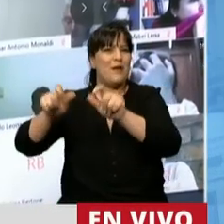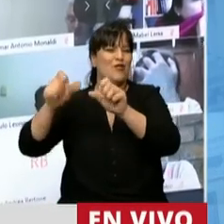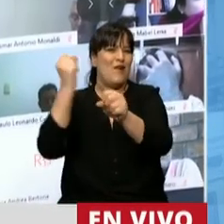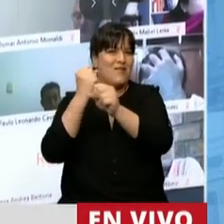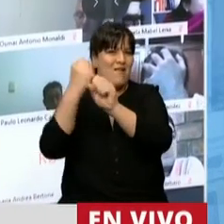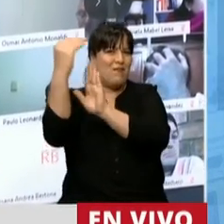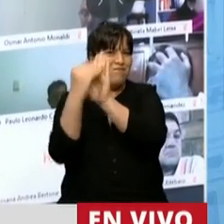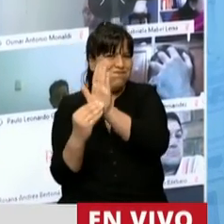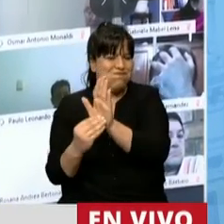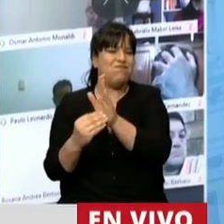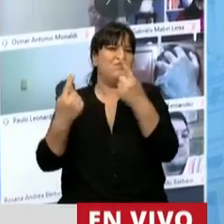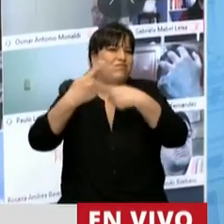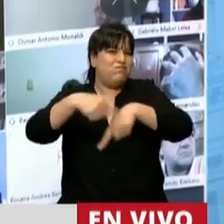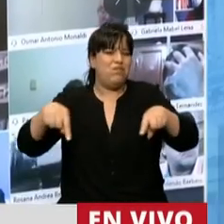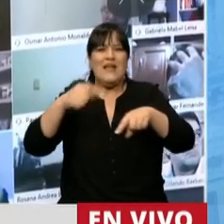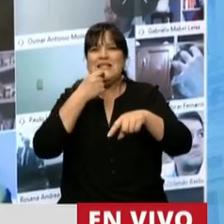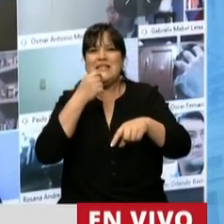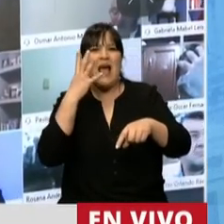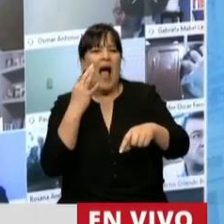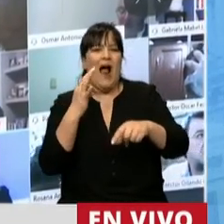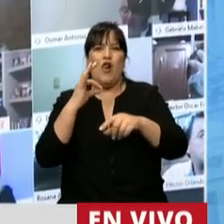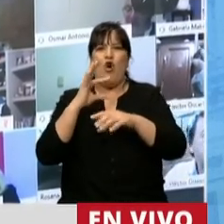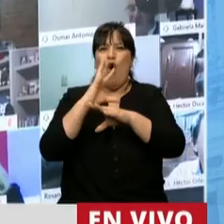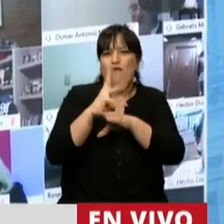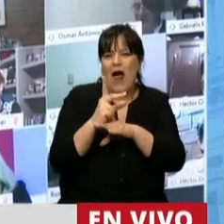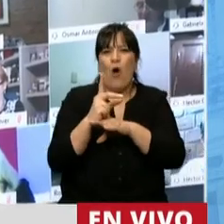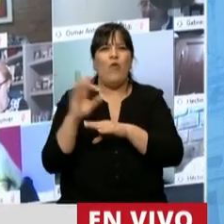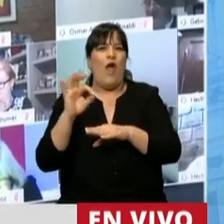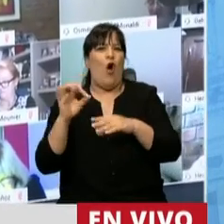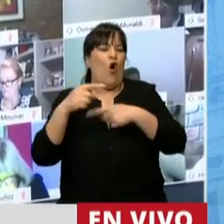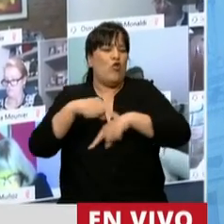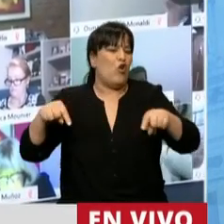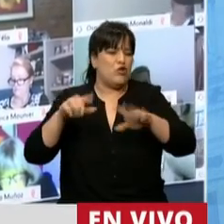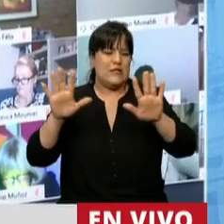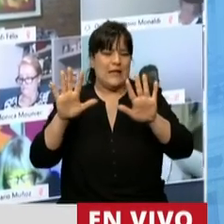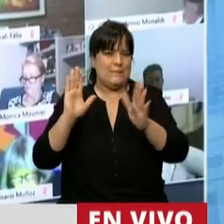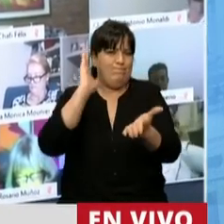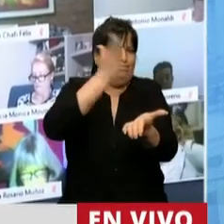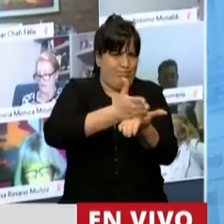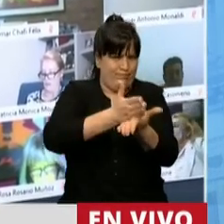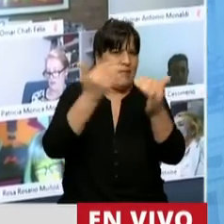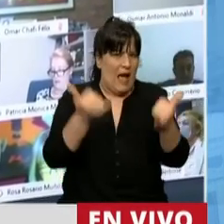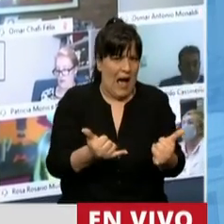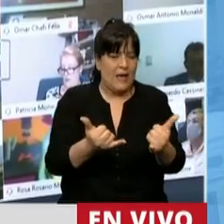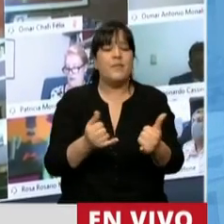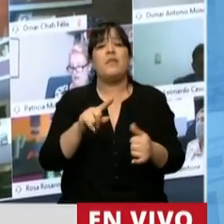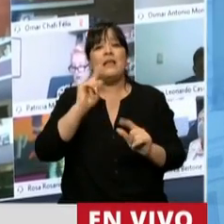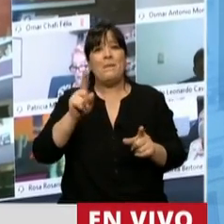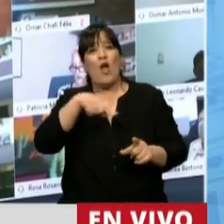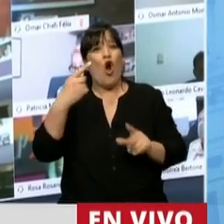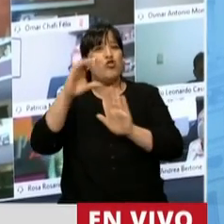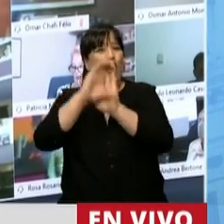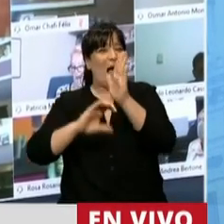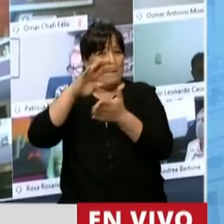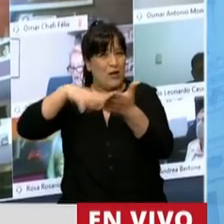de la utilización de prácticas fraudulentas para la obtención y o el uso de beneficios hay todo un capítulo respecto a las condiciones